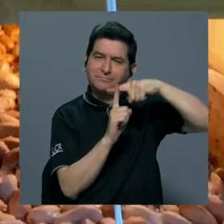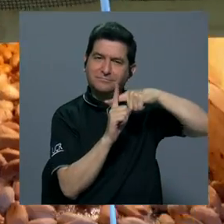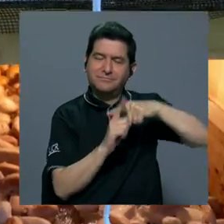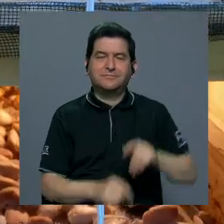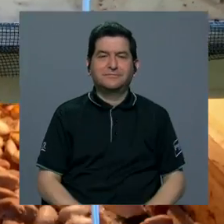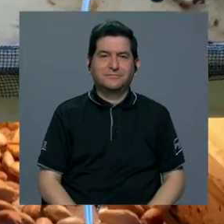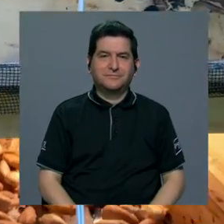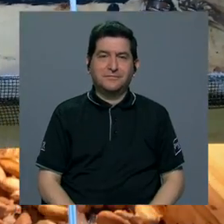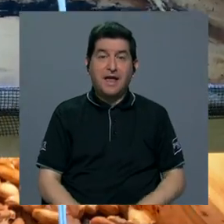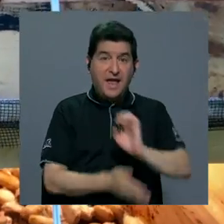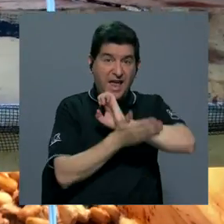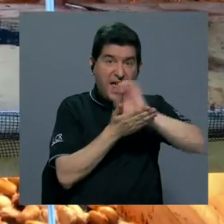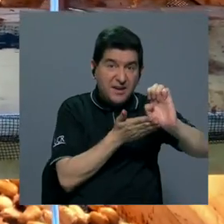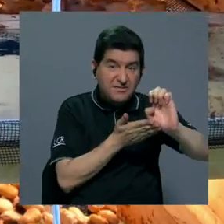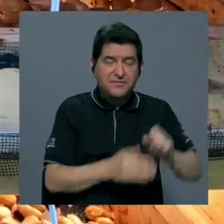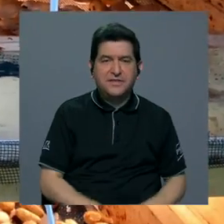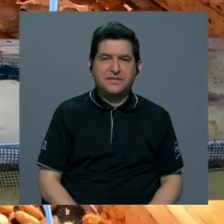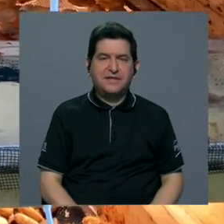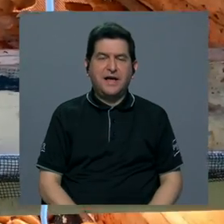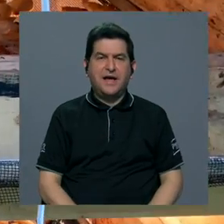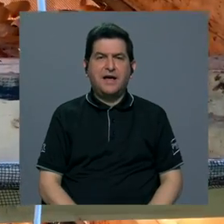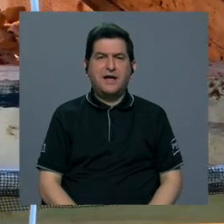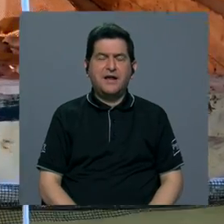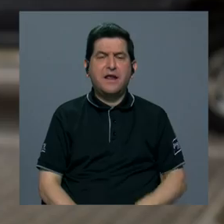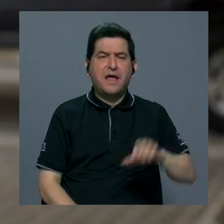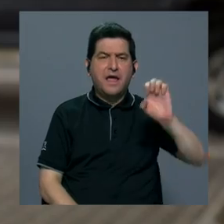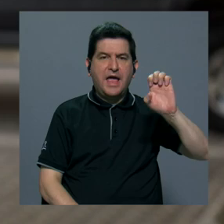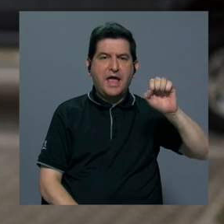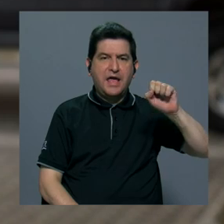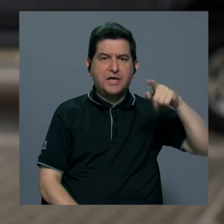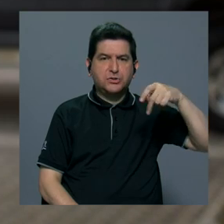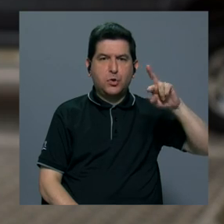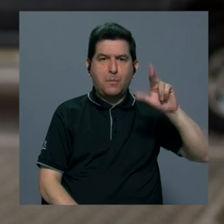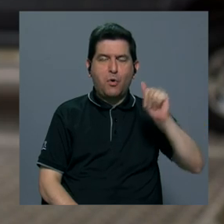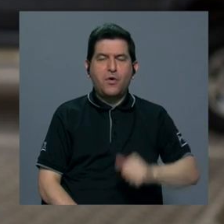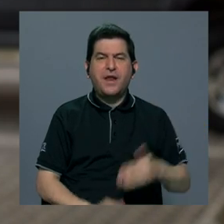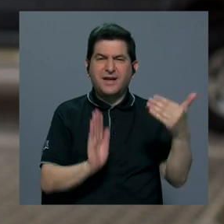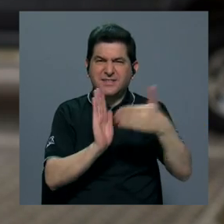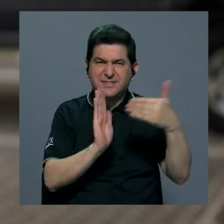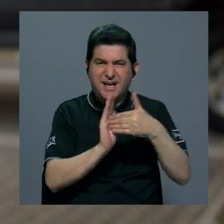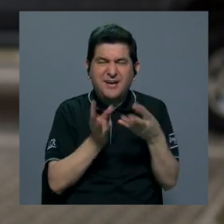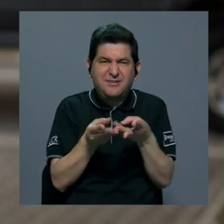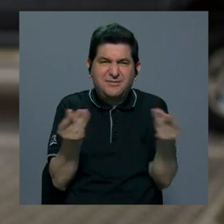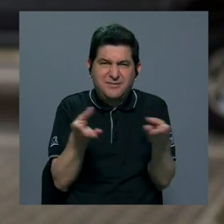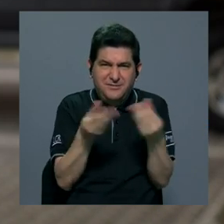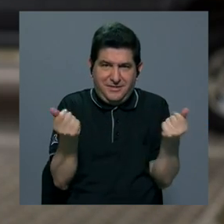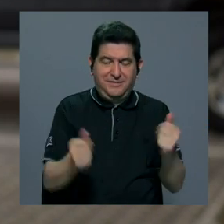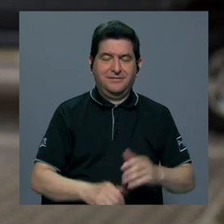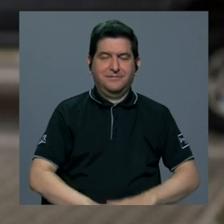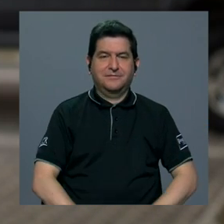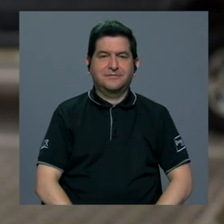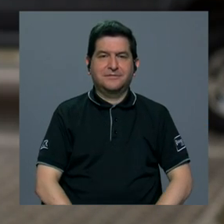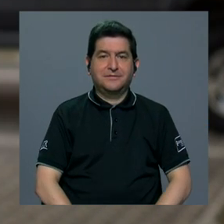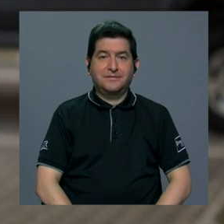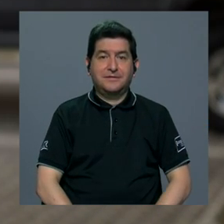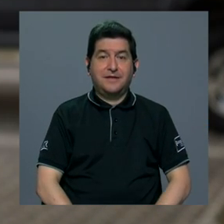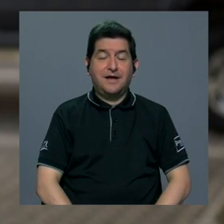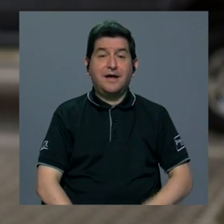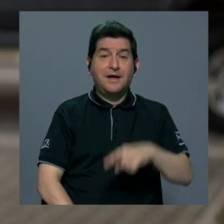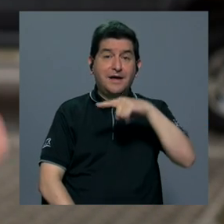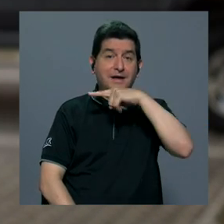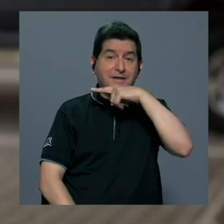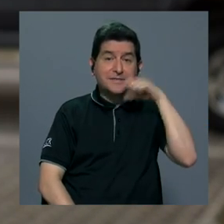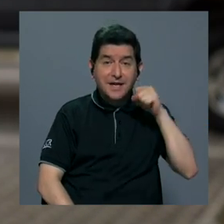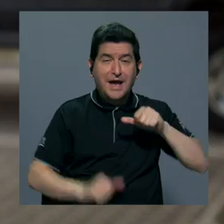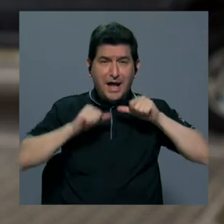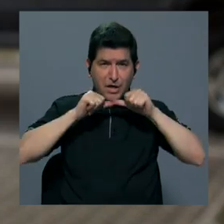temperaturas, que evita que entren esporas que puedan afectar al producto. Y es